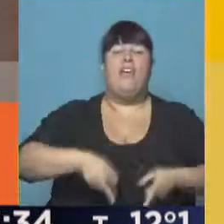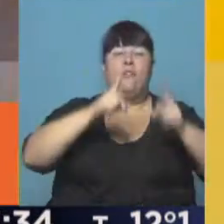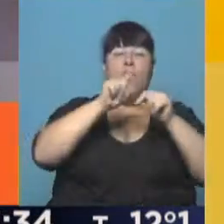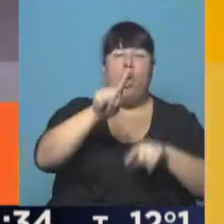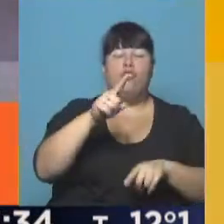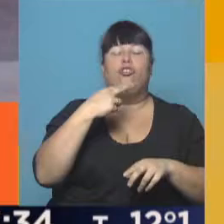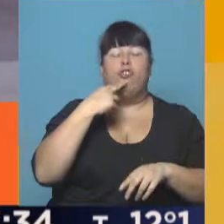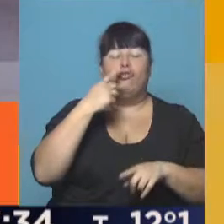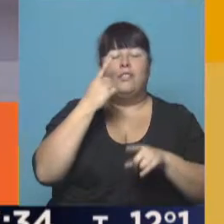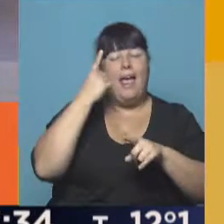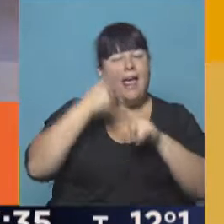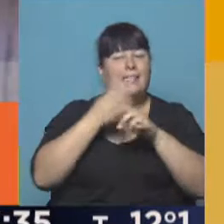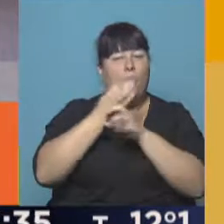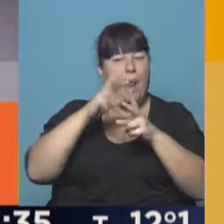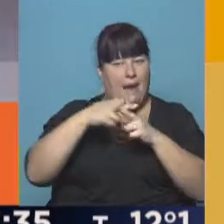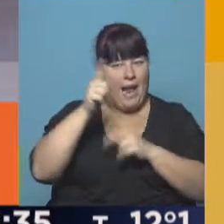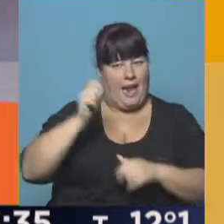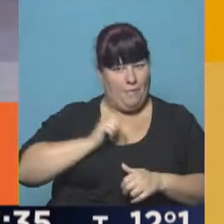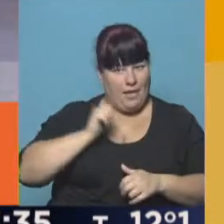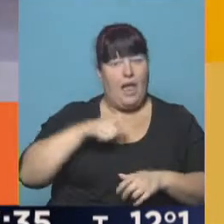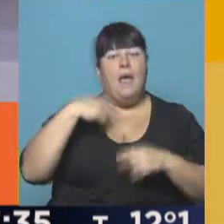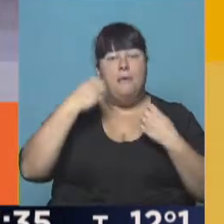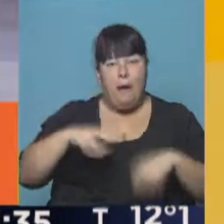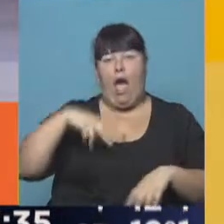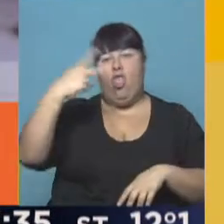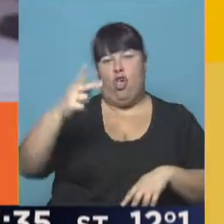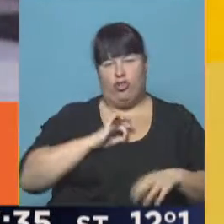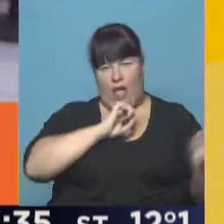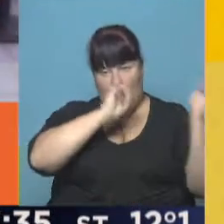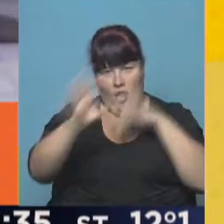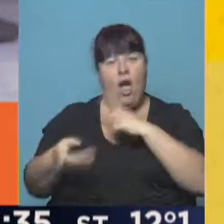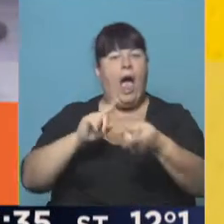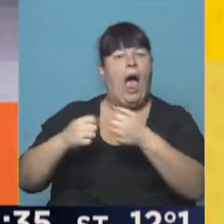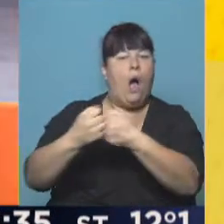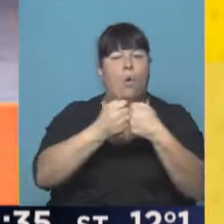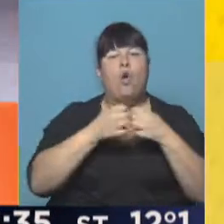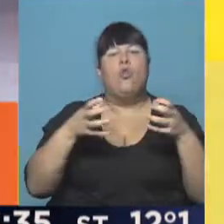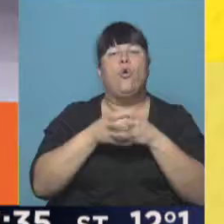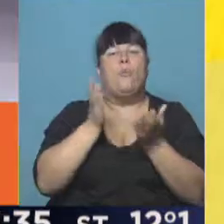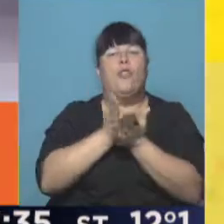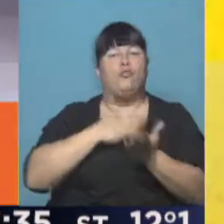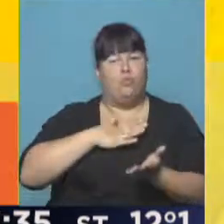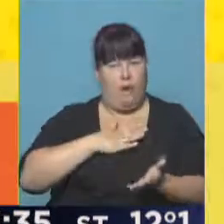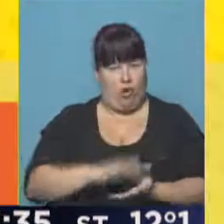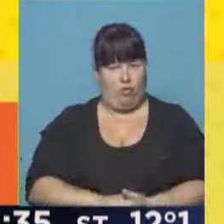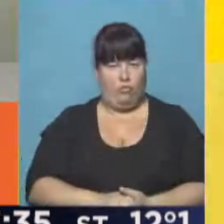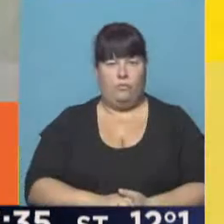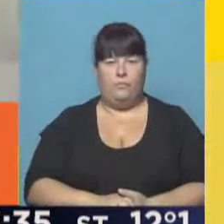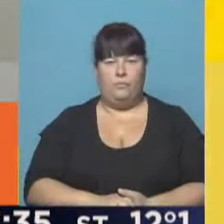Escuela de Mecánica de la Armada. La iniciativa se concretará en dos años y fue consensuada con organismos de derechos humanos.